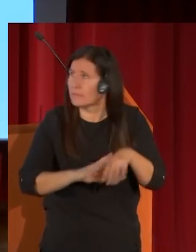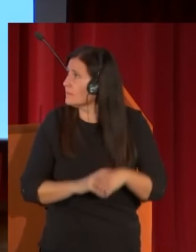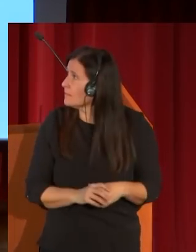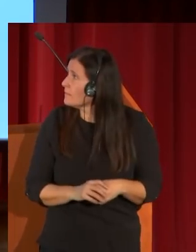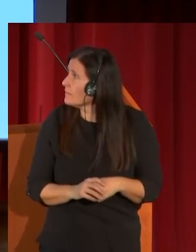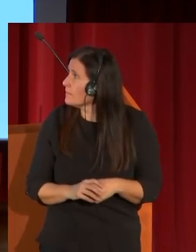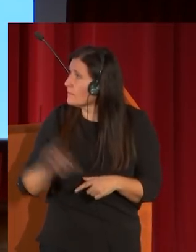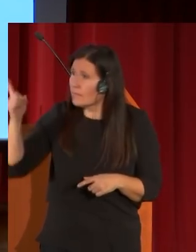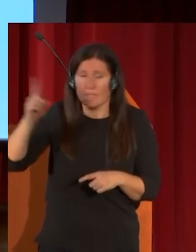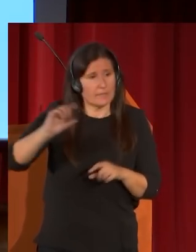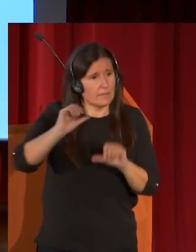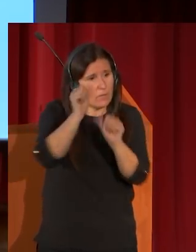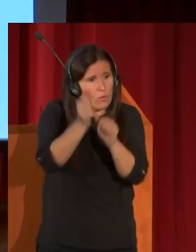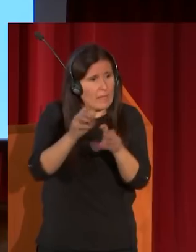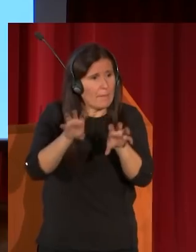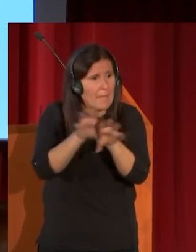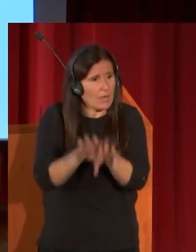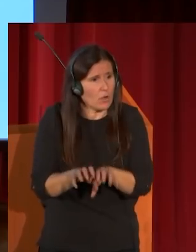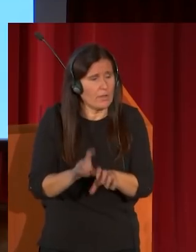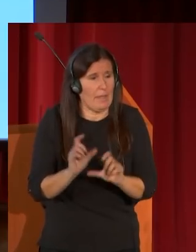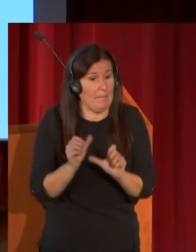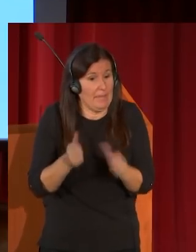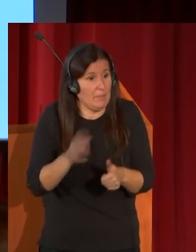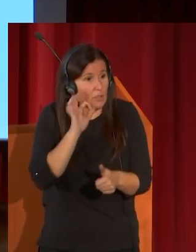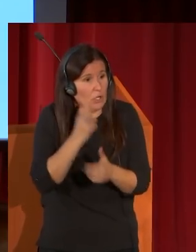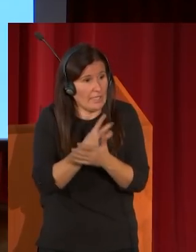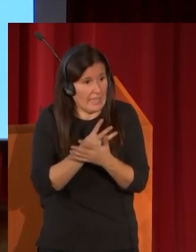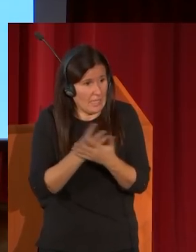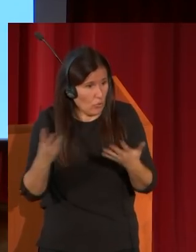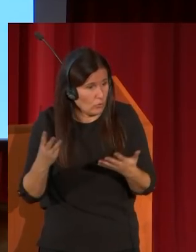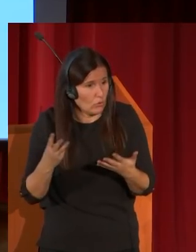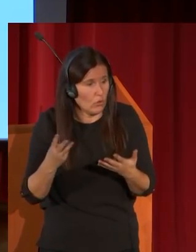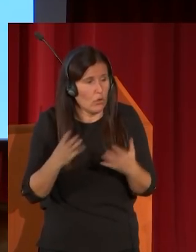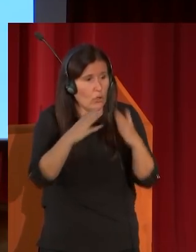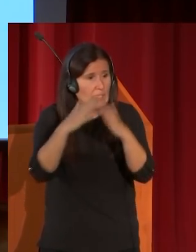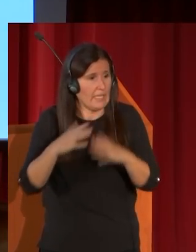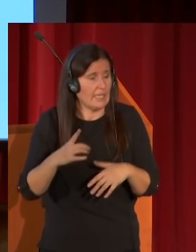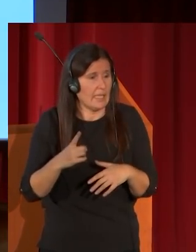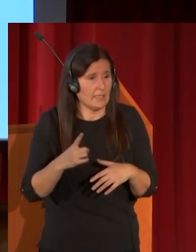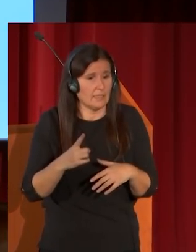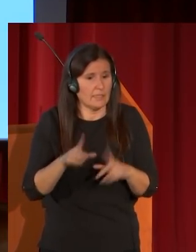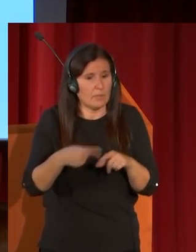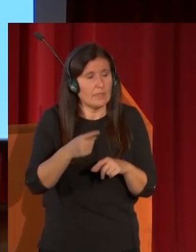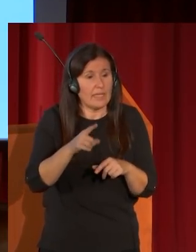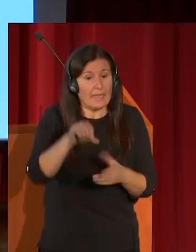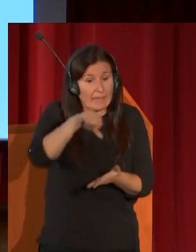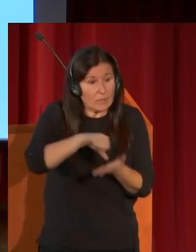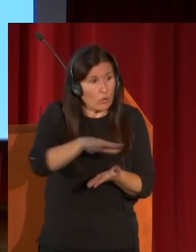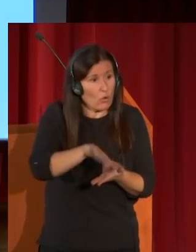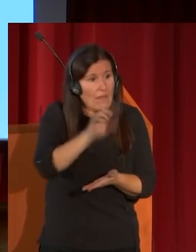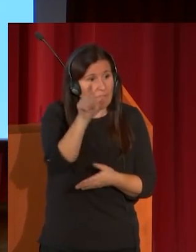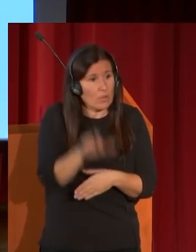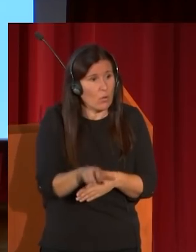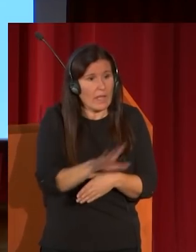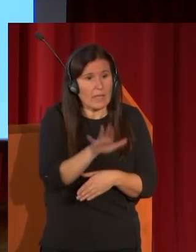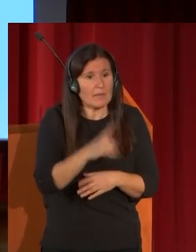estilo barroco de principios del 18 de las casas consistoriales y aquí una figura en el centro que parece que está desde un